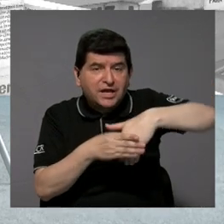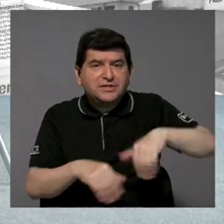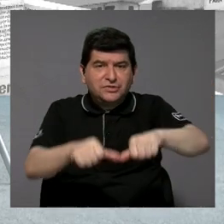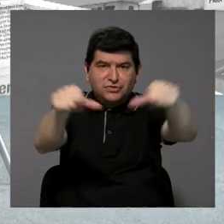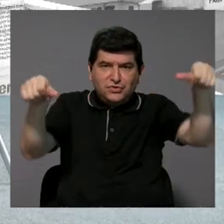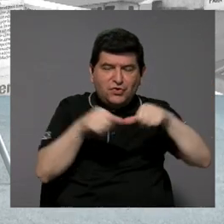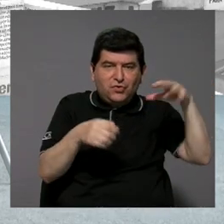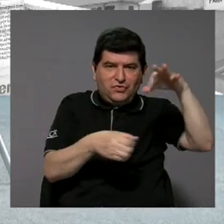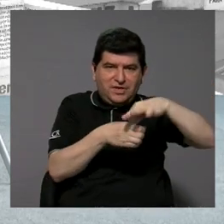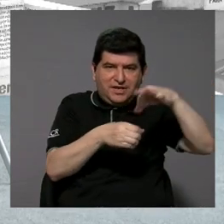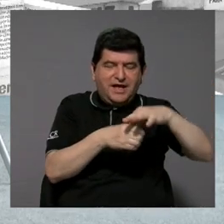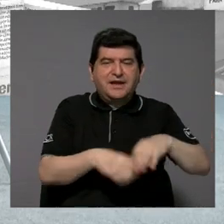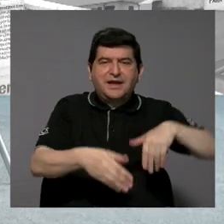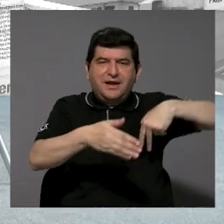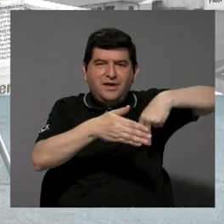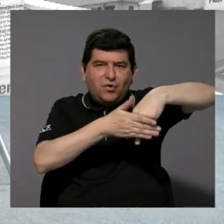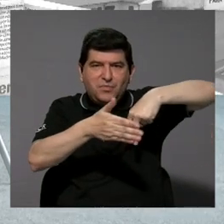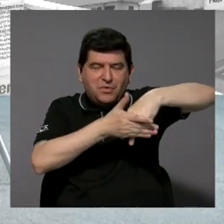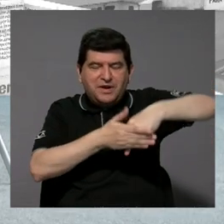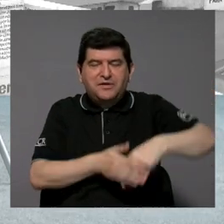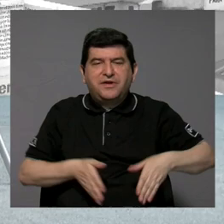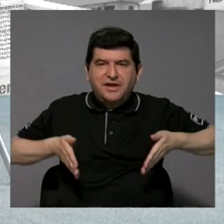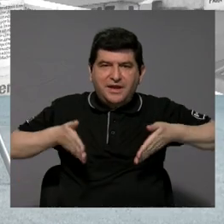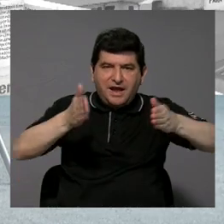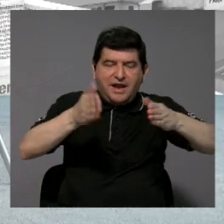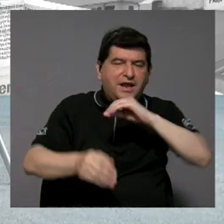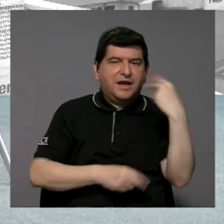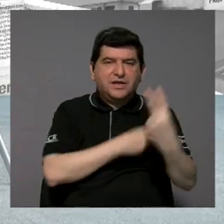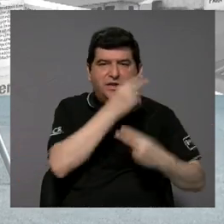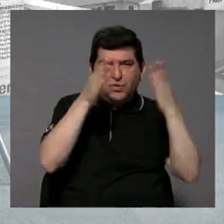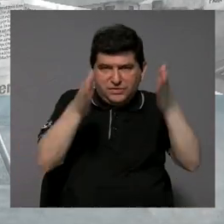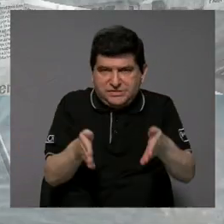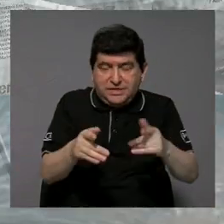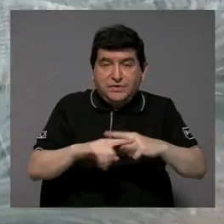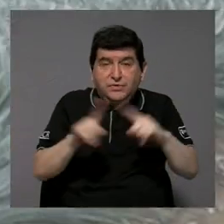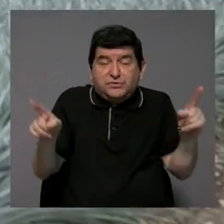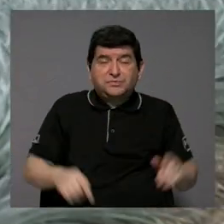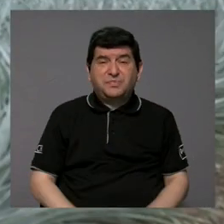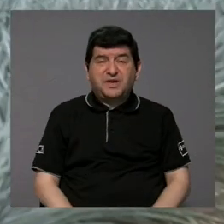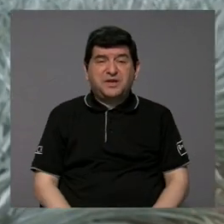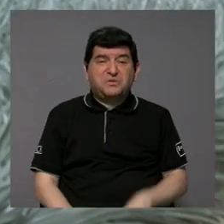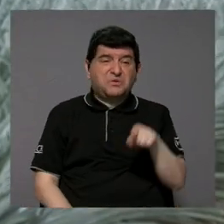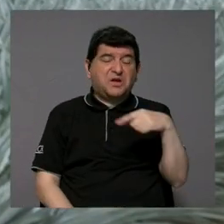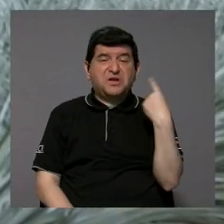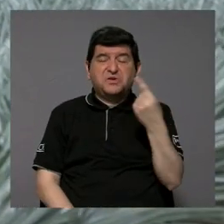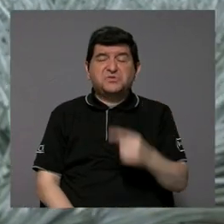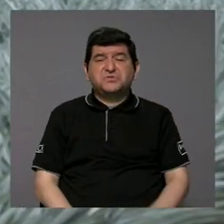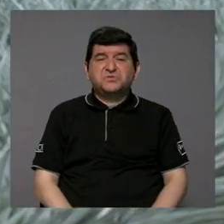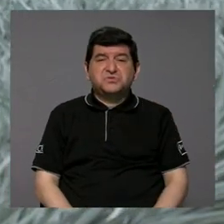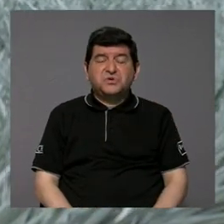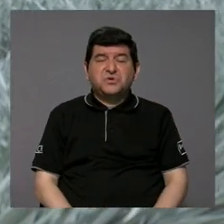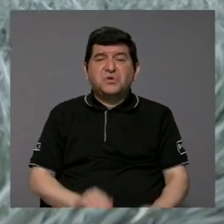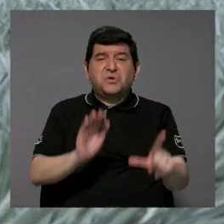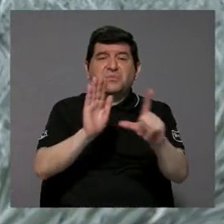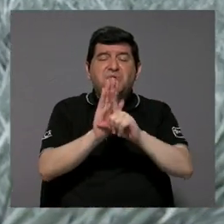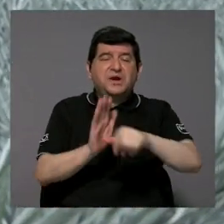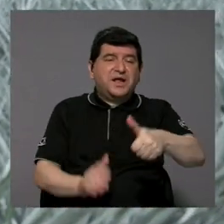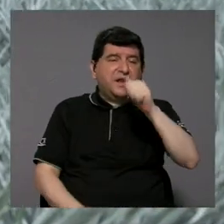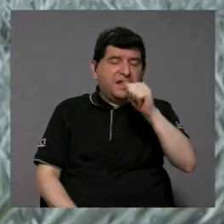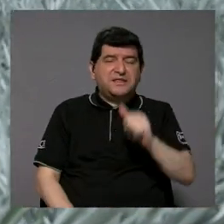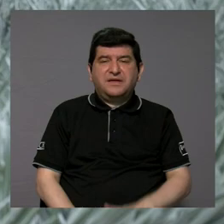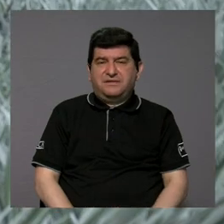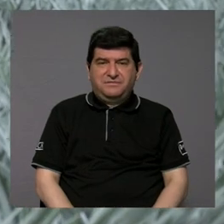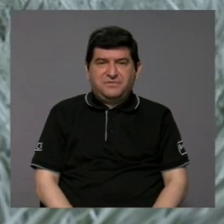hacia la calle o hacia los vecinos, pero en realidad solamente se rigen por la ley de aguas, ¿verdad?